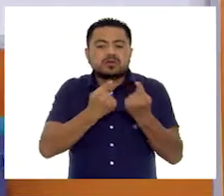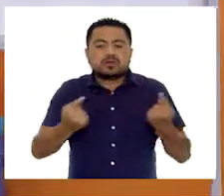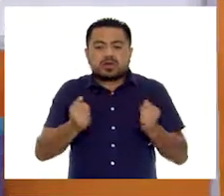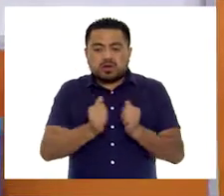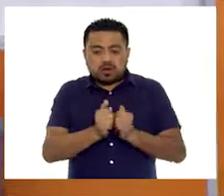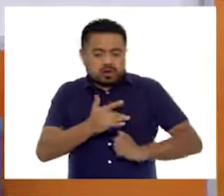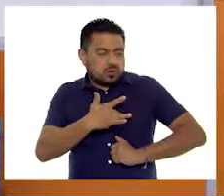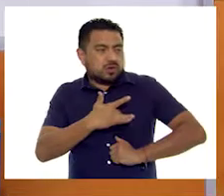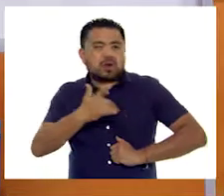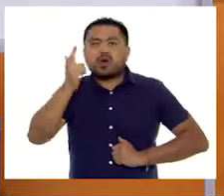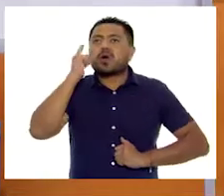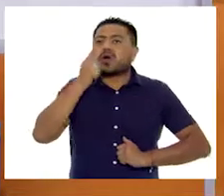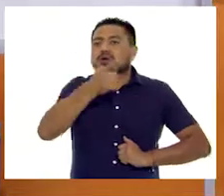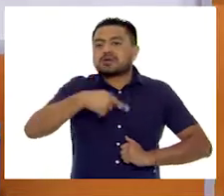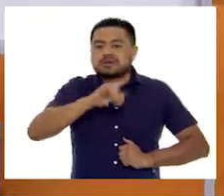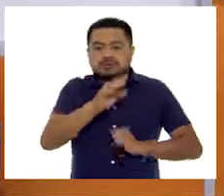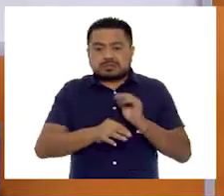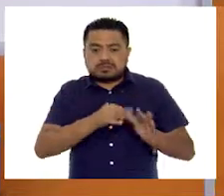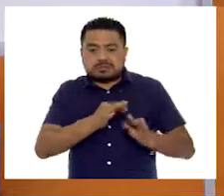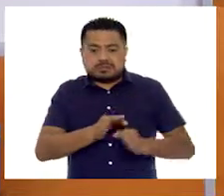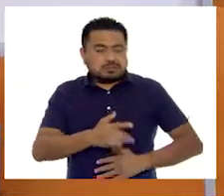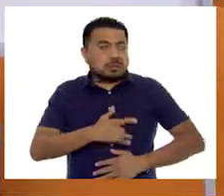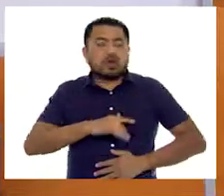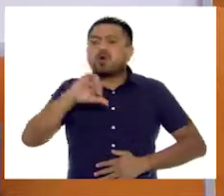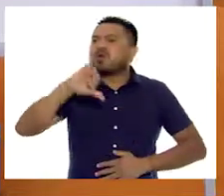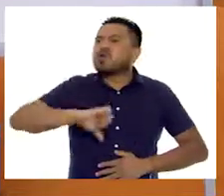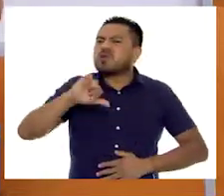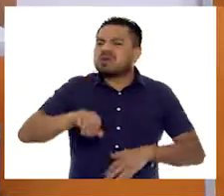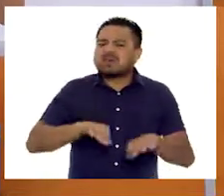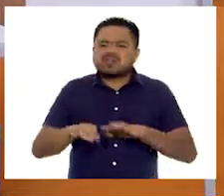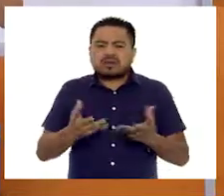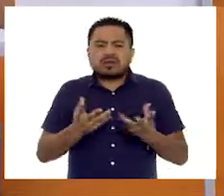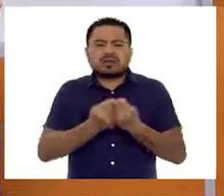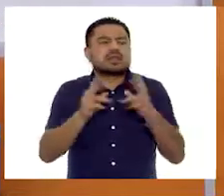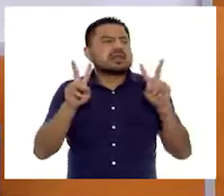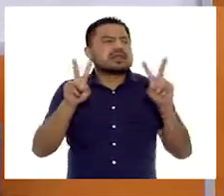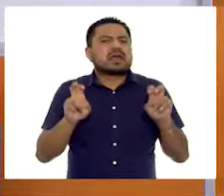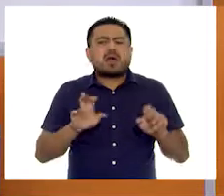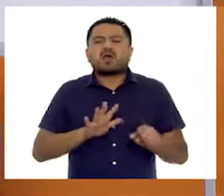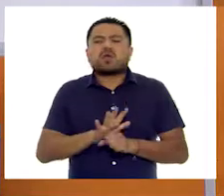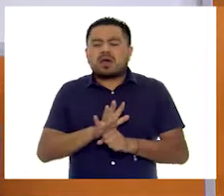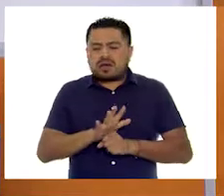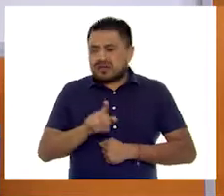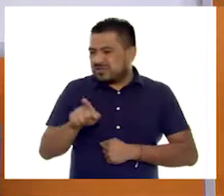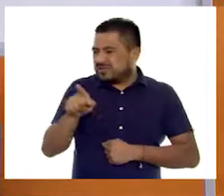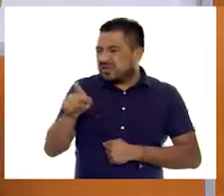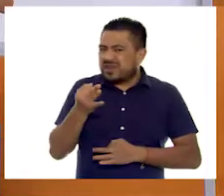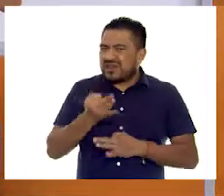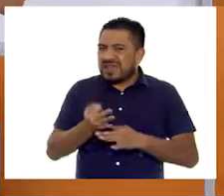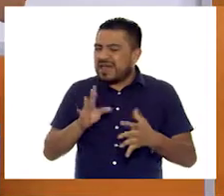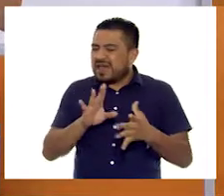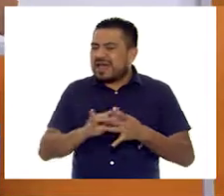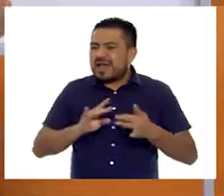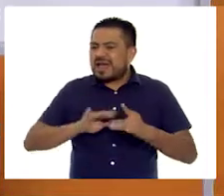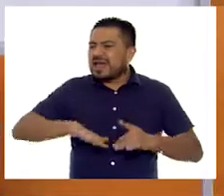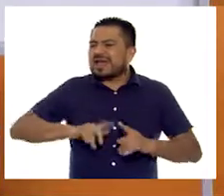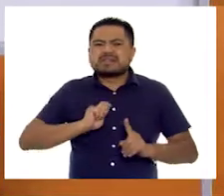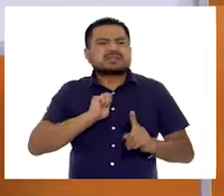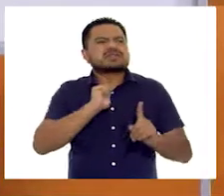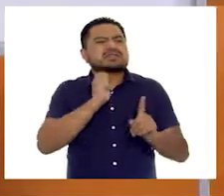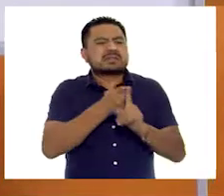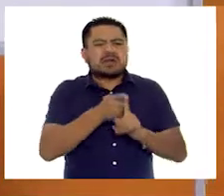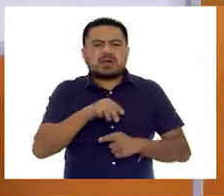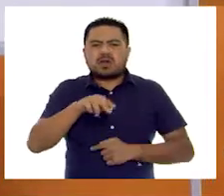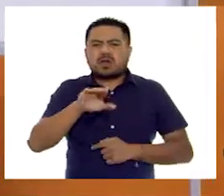corazón. Yo espero que estén listas y listos porque el día de hoy vamos a trabajar con un tema que tú justamente ya les mencionaste, que es mi